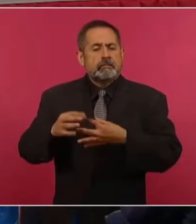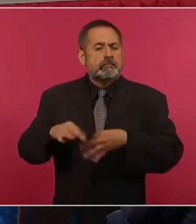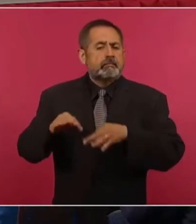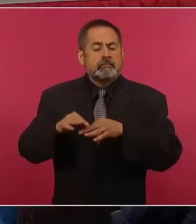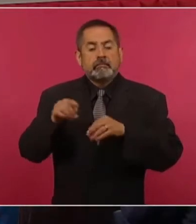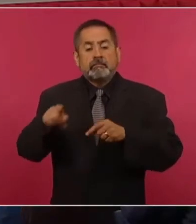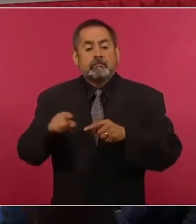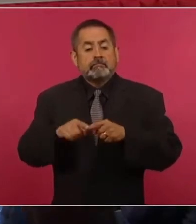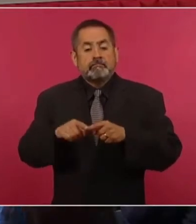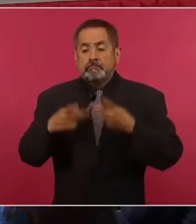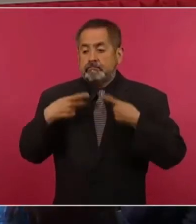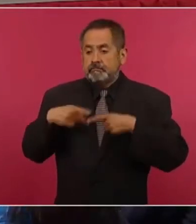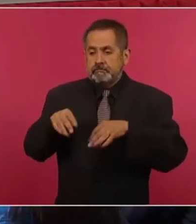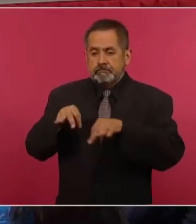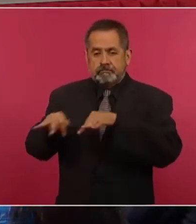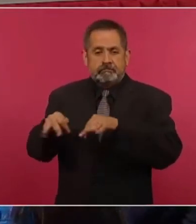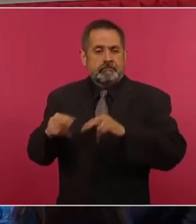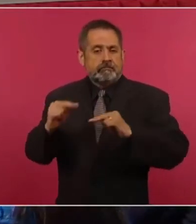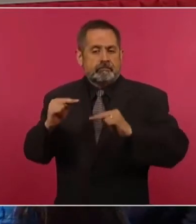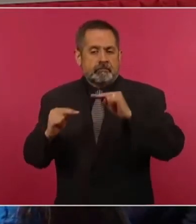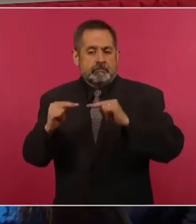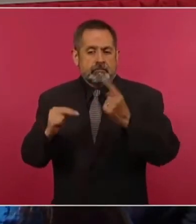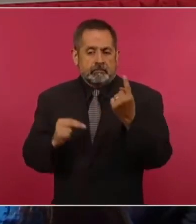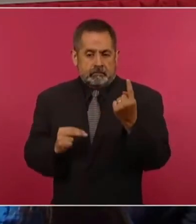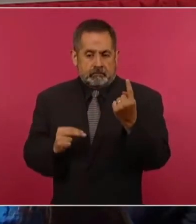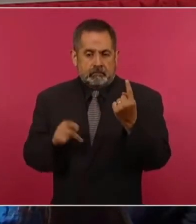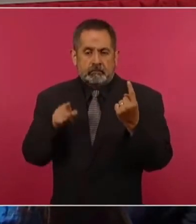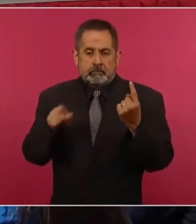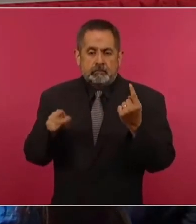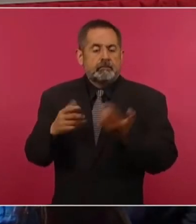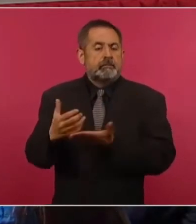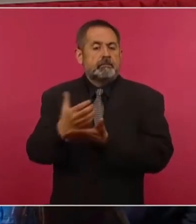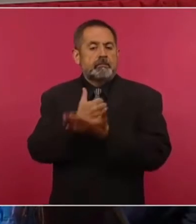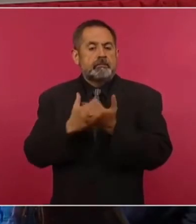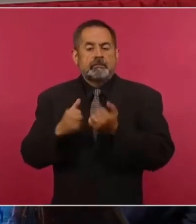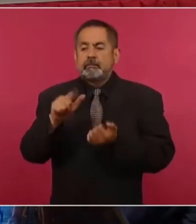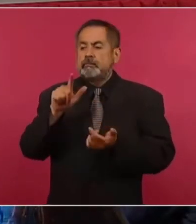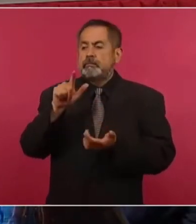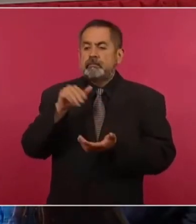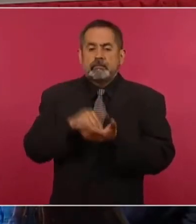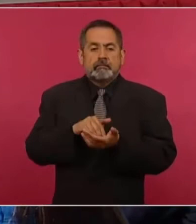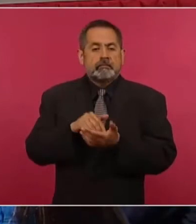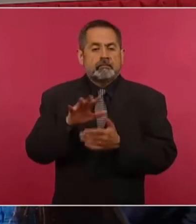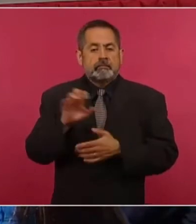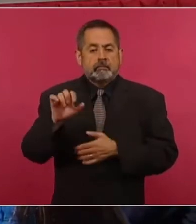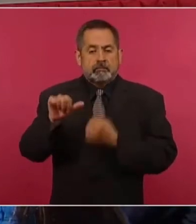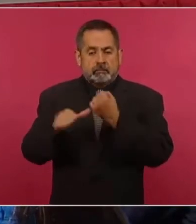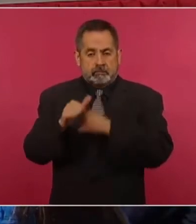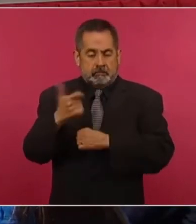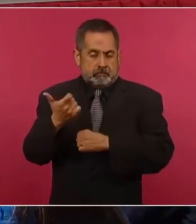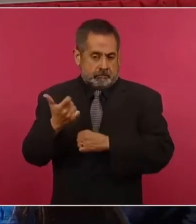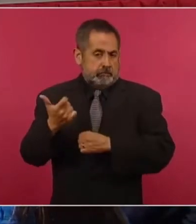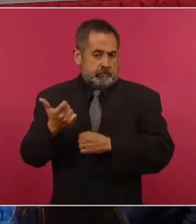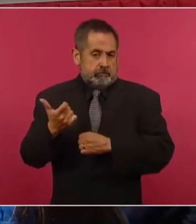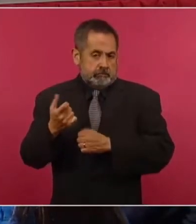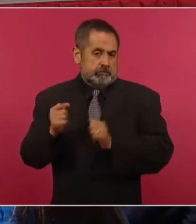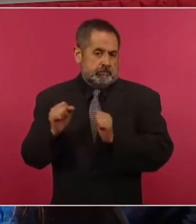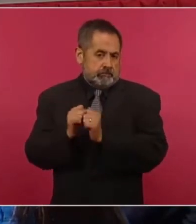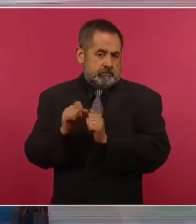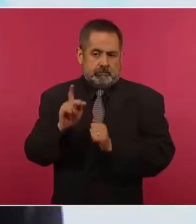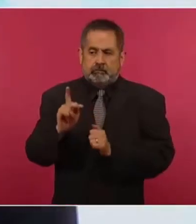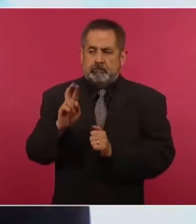es el trabajador 1, que gana hoy 7 mil 511 pesos, con prima